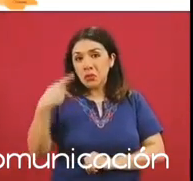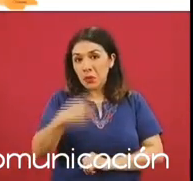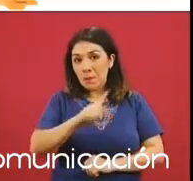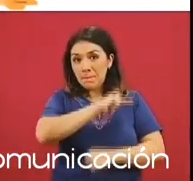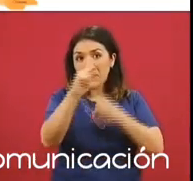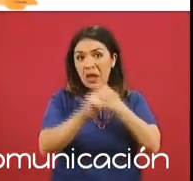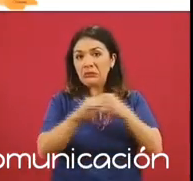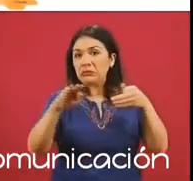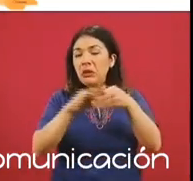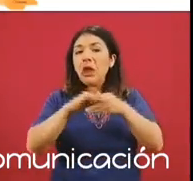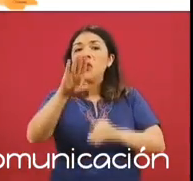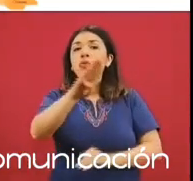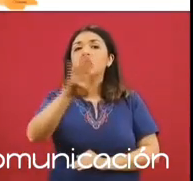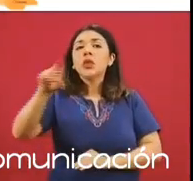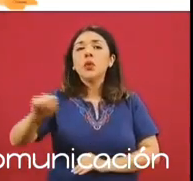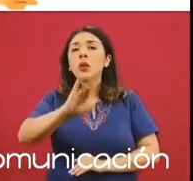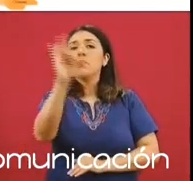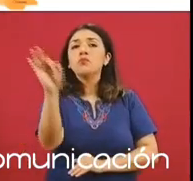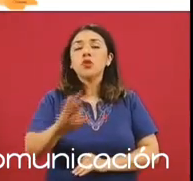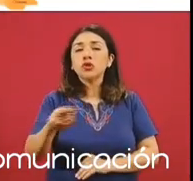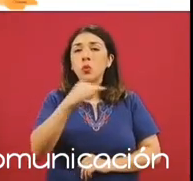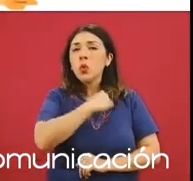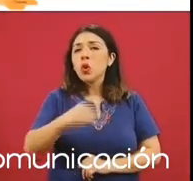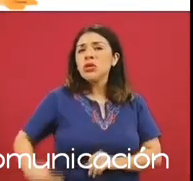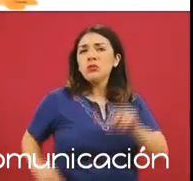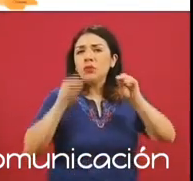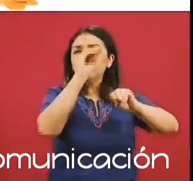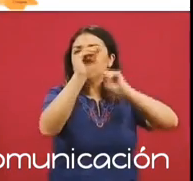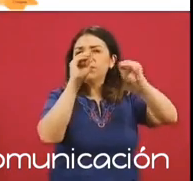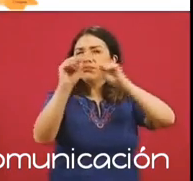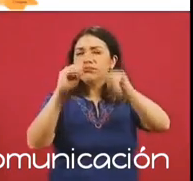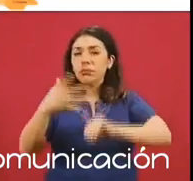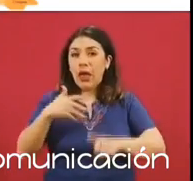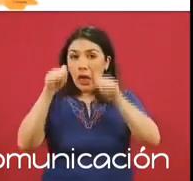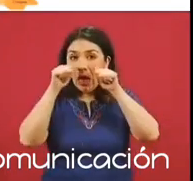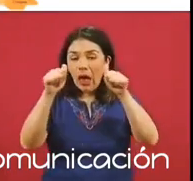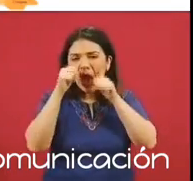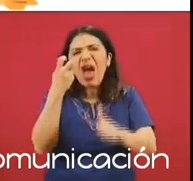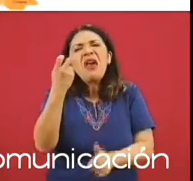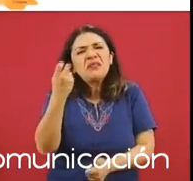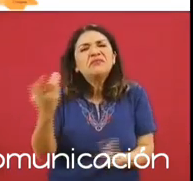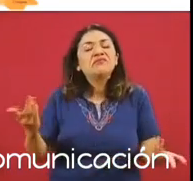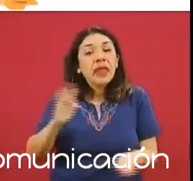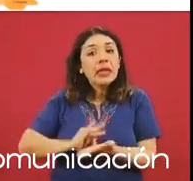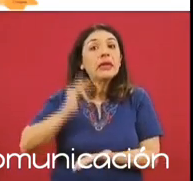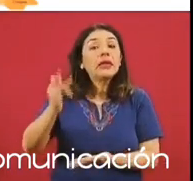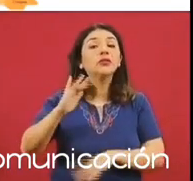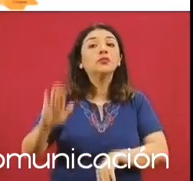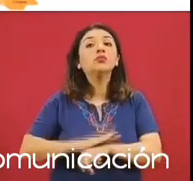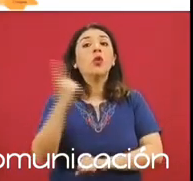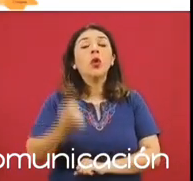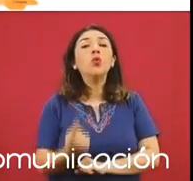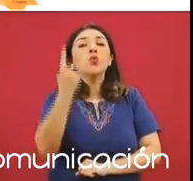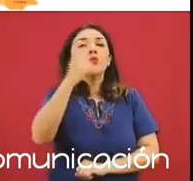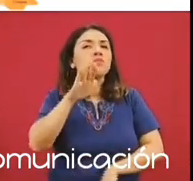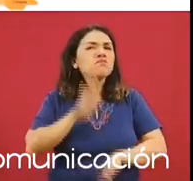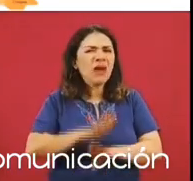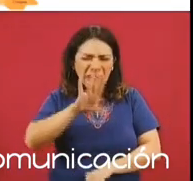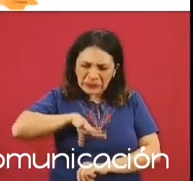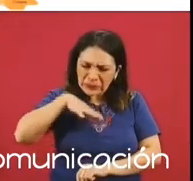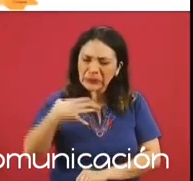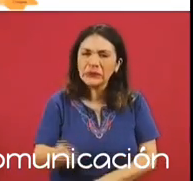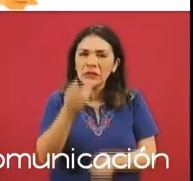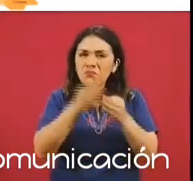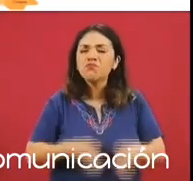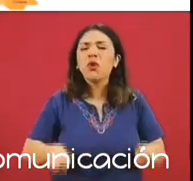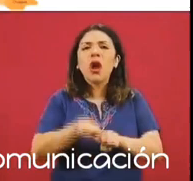en el 99 por ciento de los municipios del país. Esto gracias a que una de las grandes apuestas es llegar